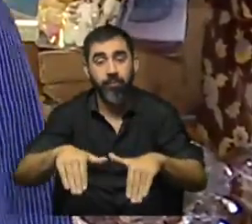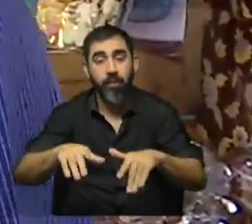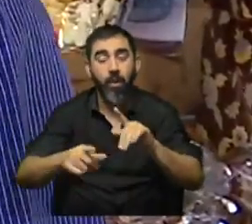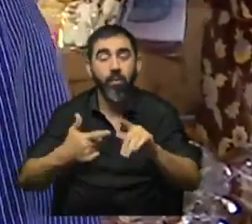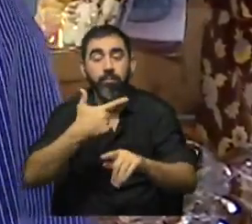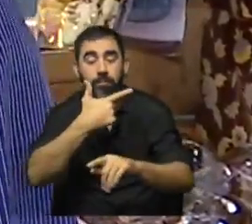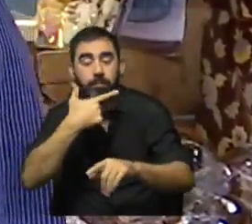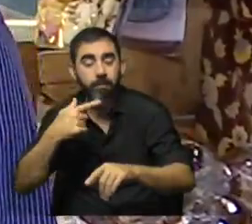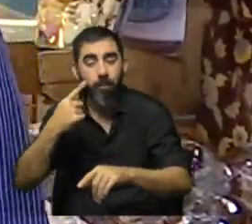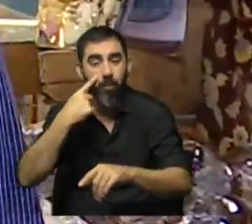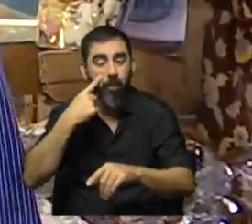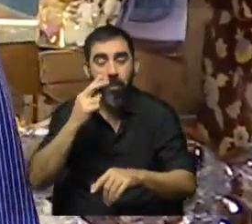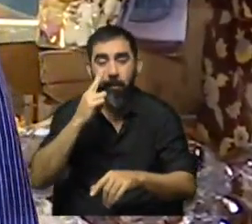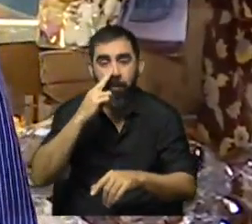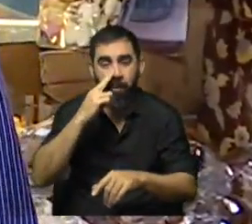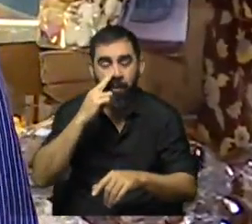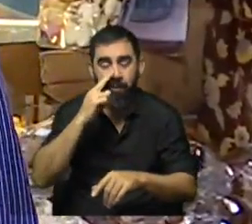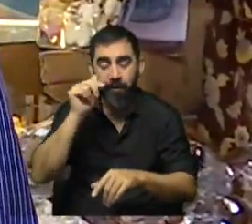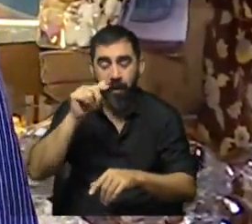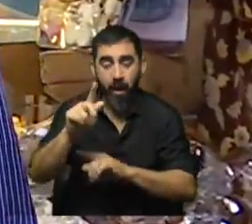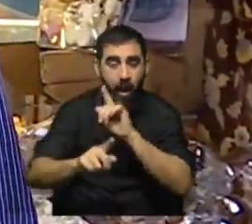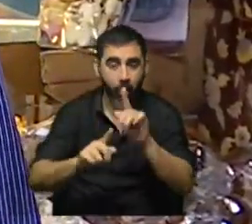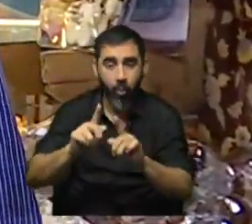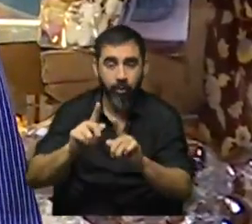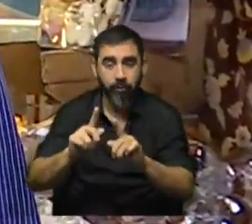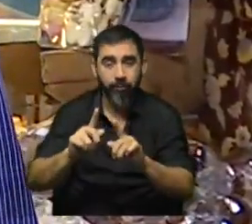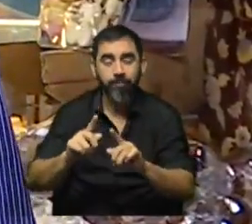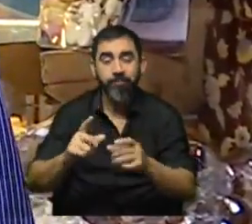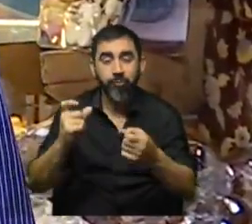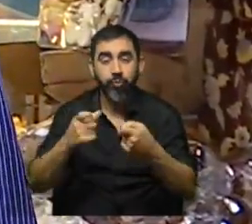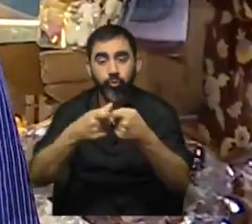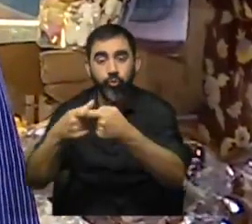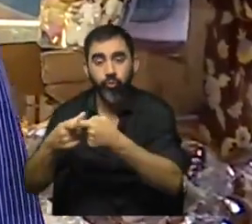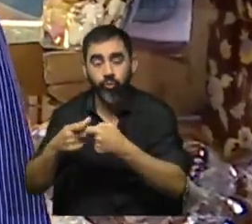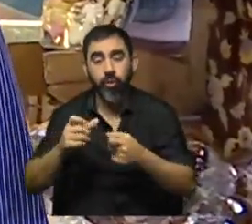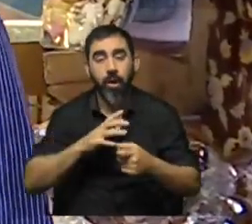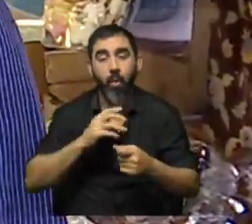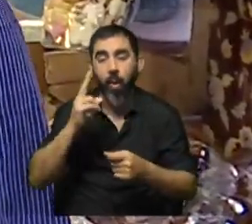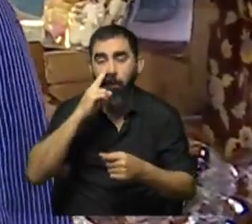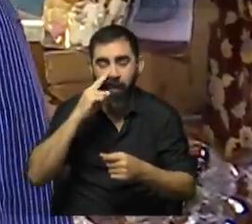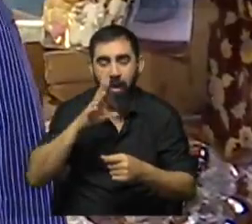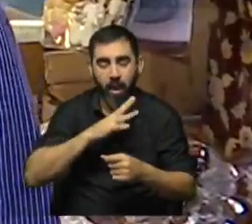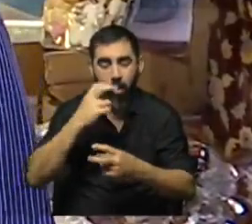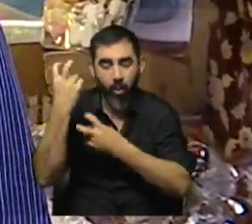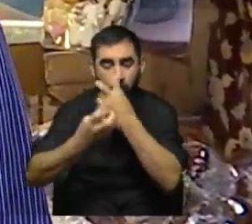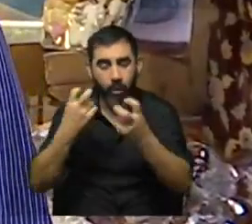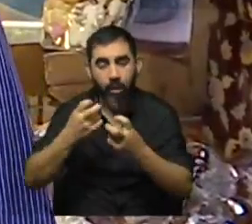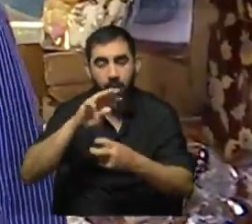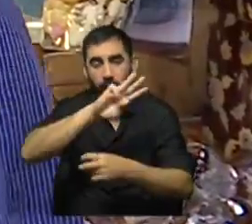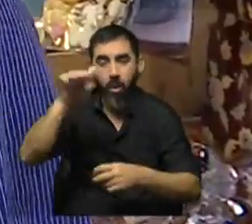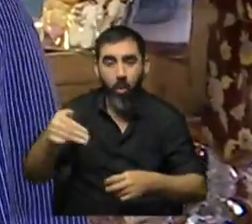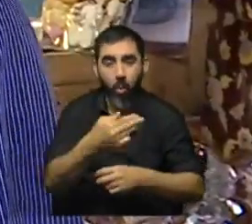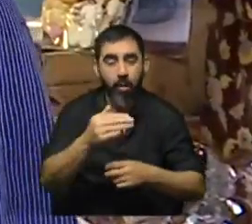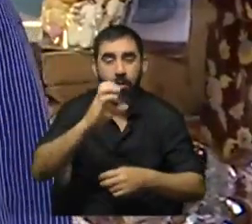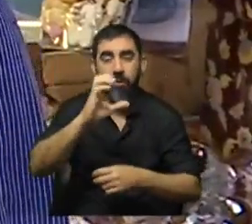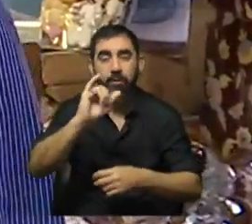degustaciones de marsellés en las panaderías afiliadas, que lo pueden encontrar, que panaderías están en la página web del